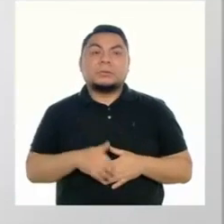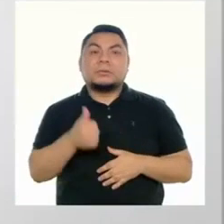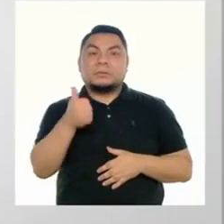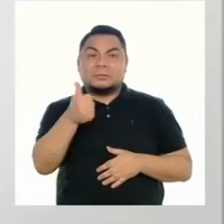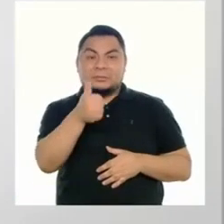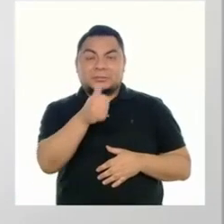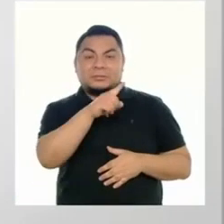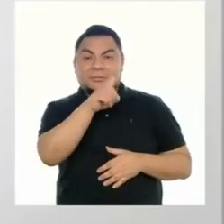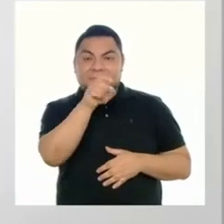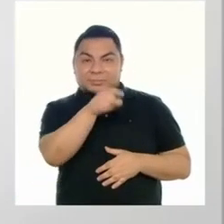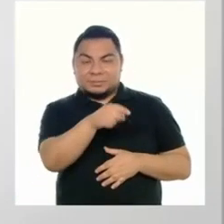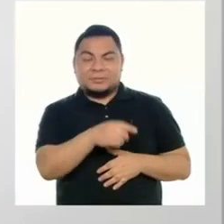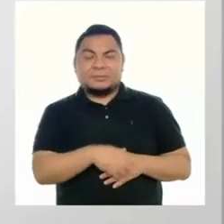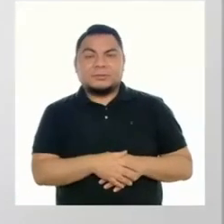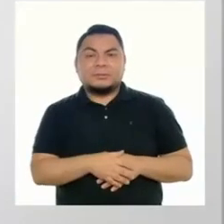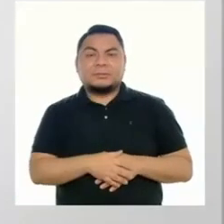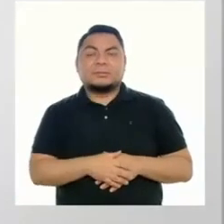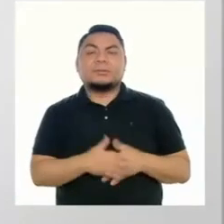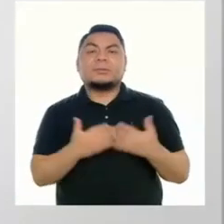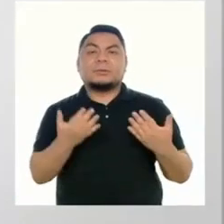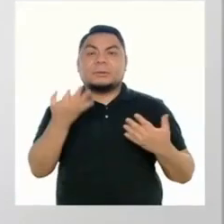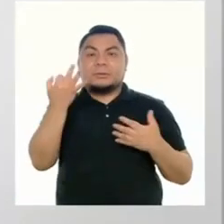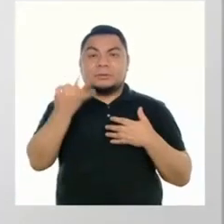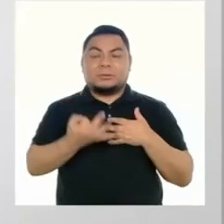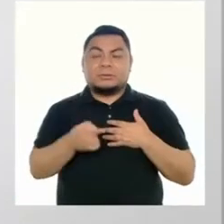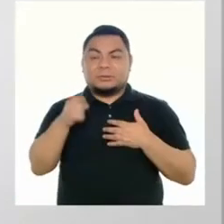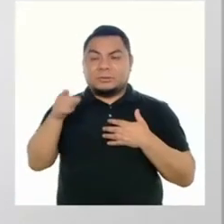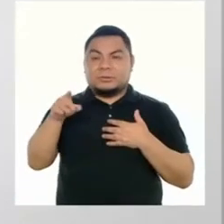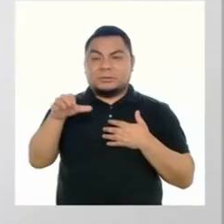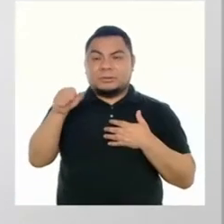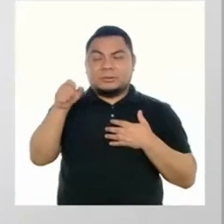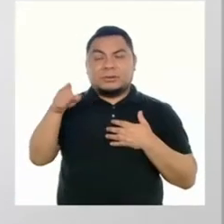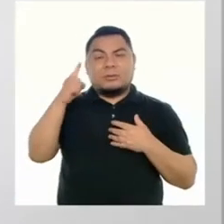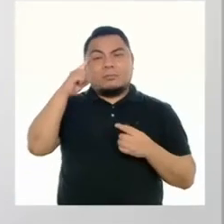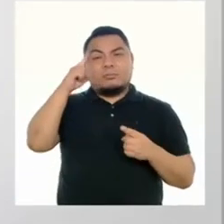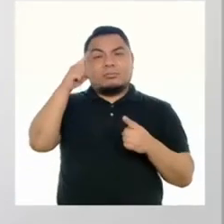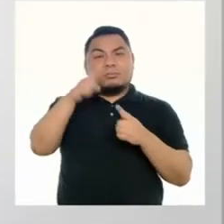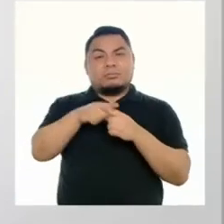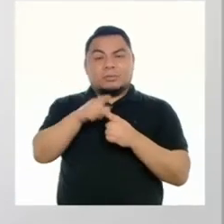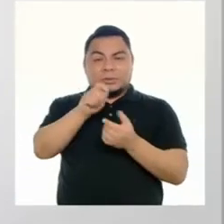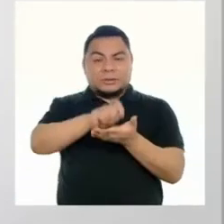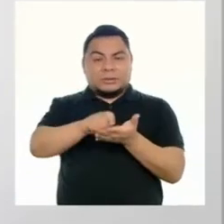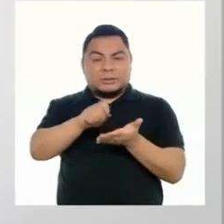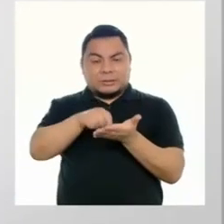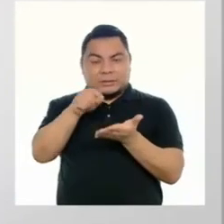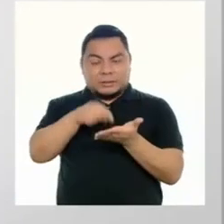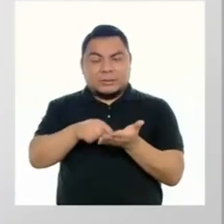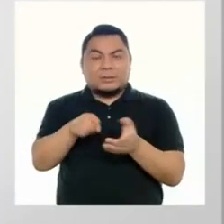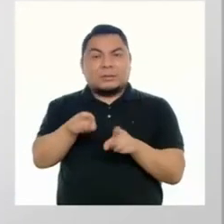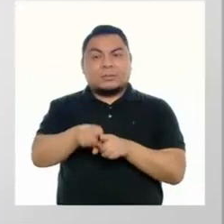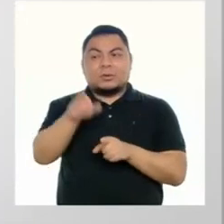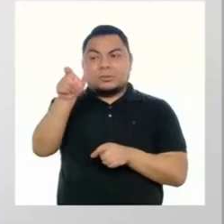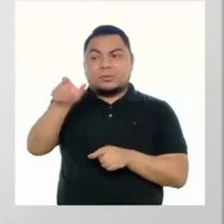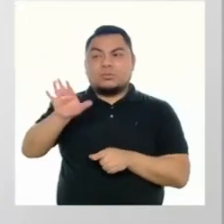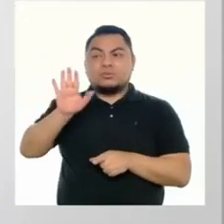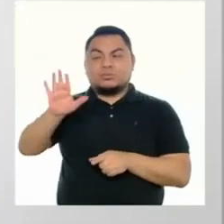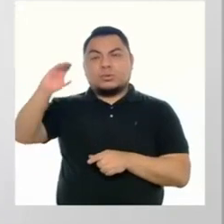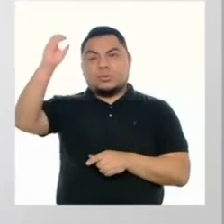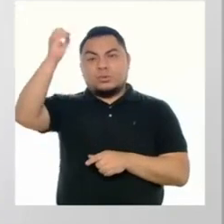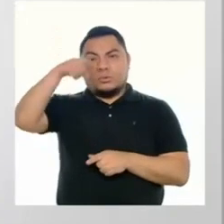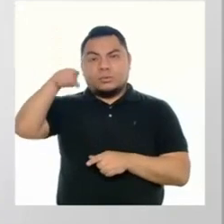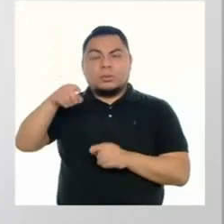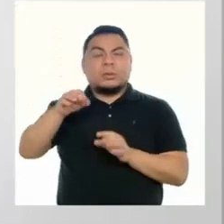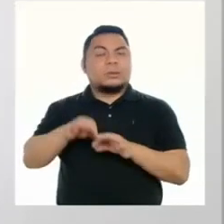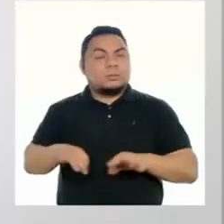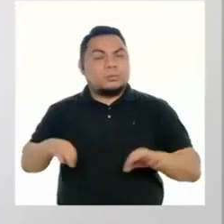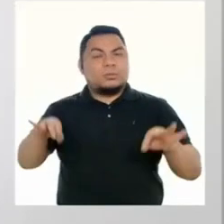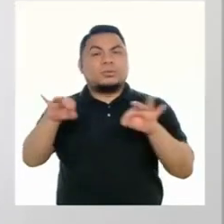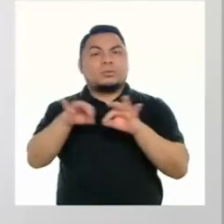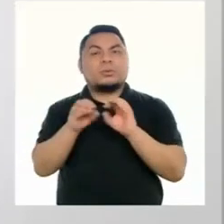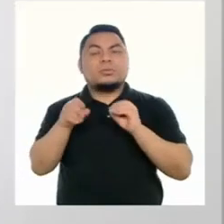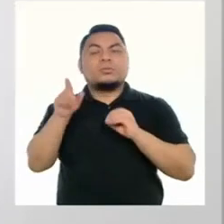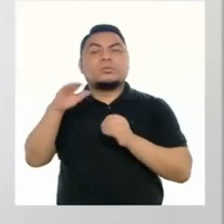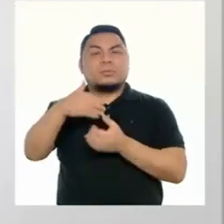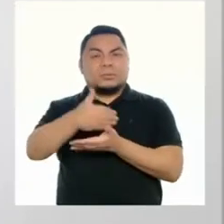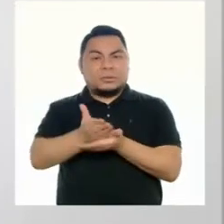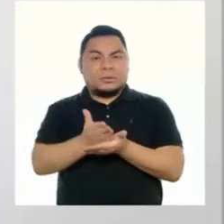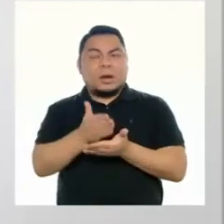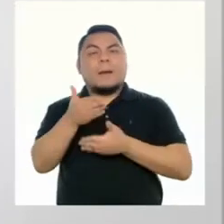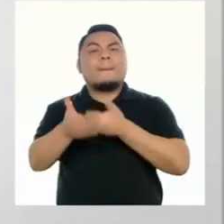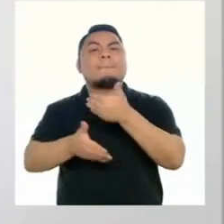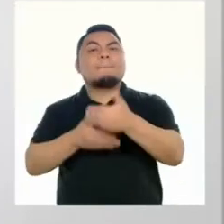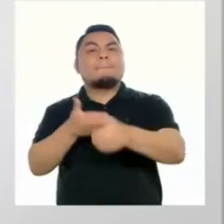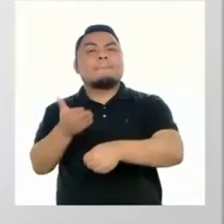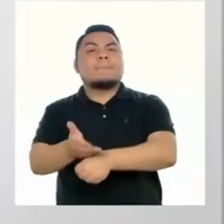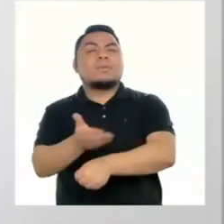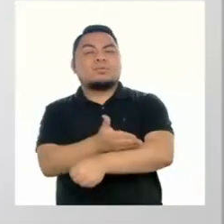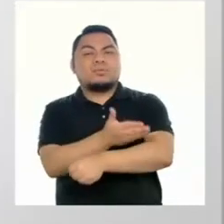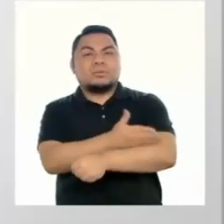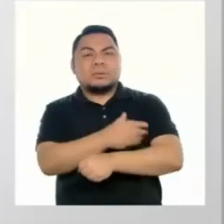Estupenda pregunta Martín. Lo cierto es que identificar el propósito del texto y la postura del autor es importante. ¿Por qué es parte de nuestro